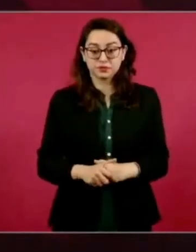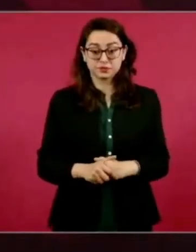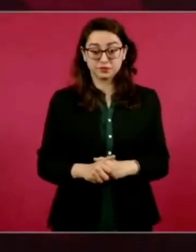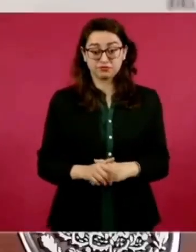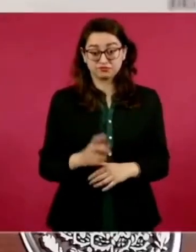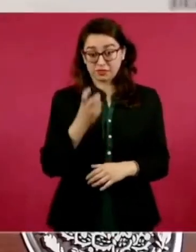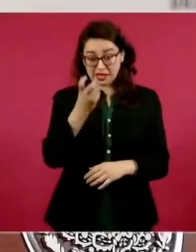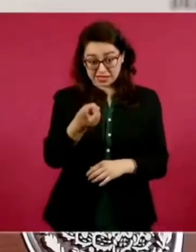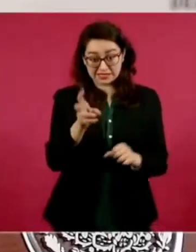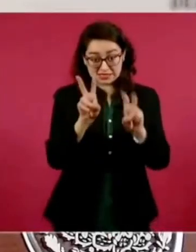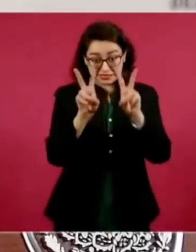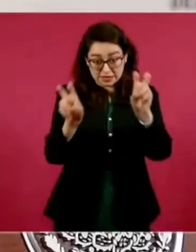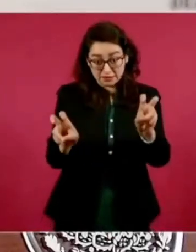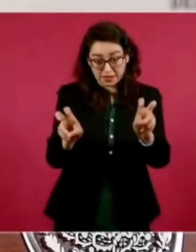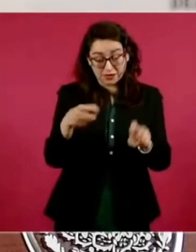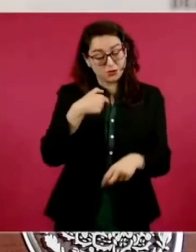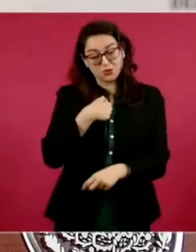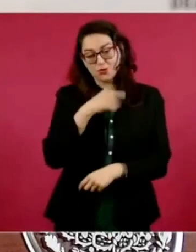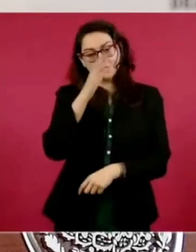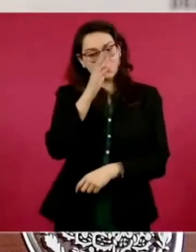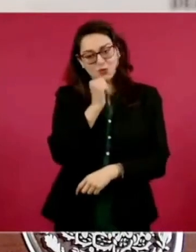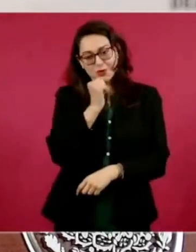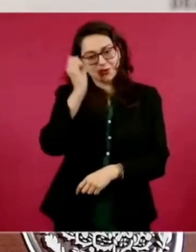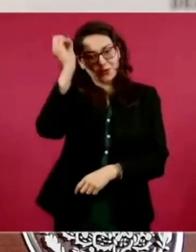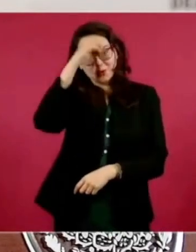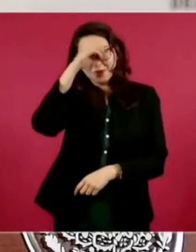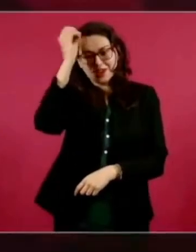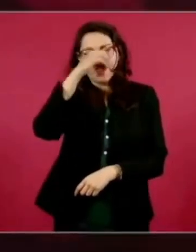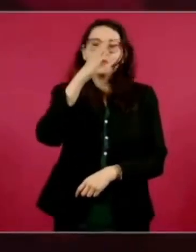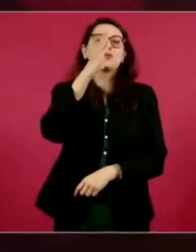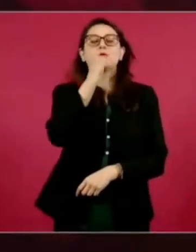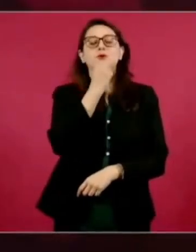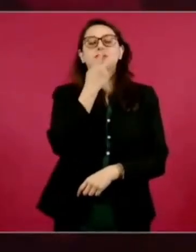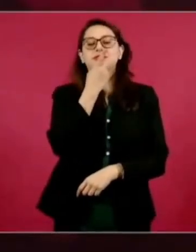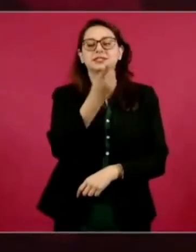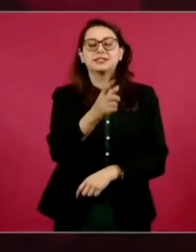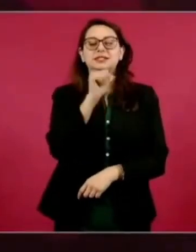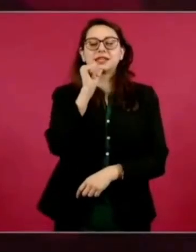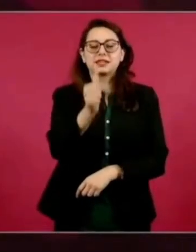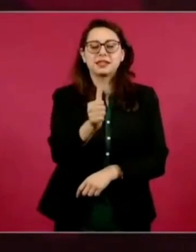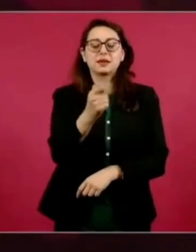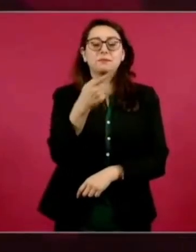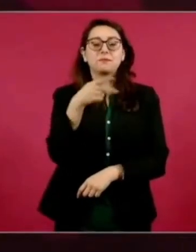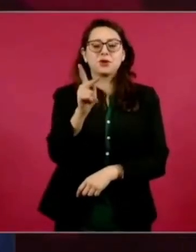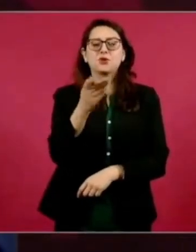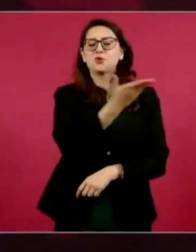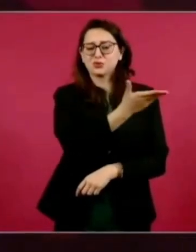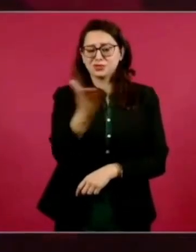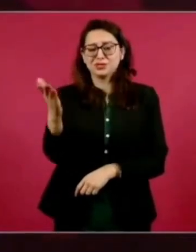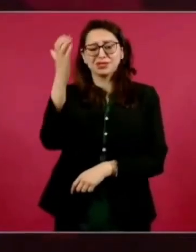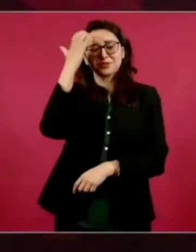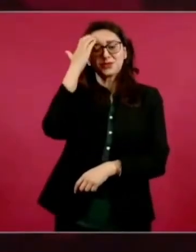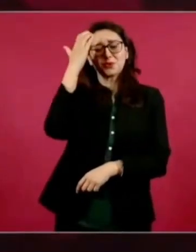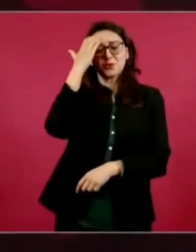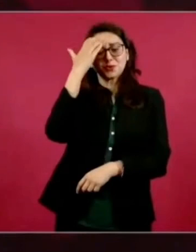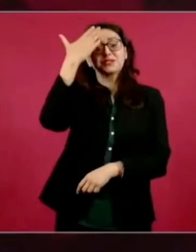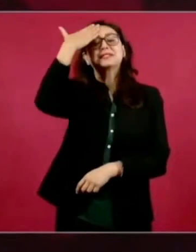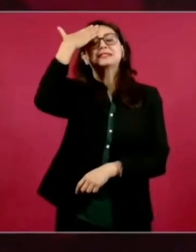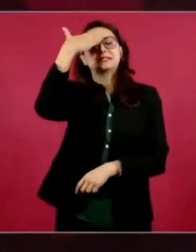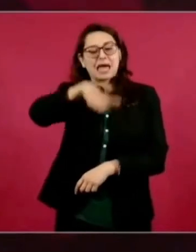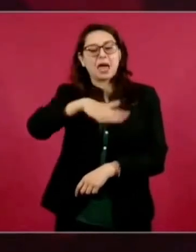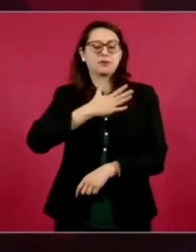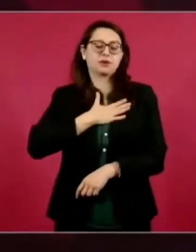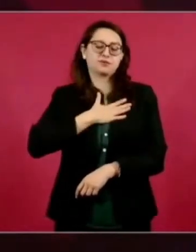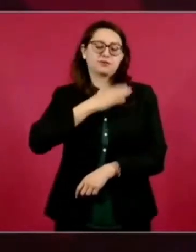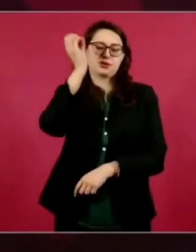desde hace años escribí un libro que lo recomiendo a los jóvenes que